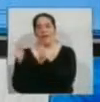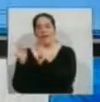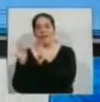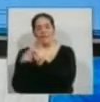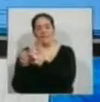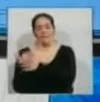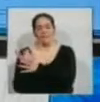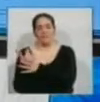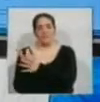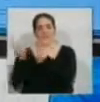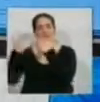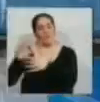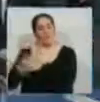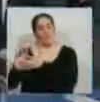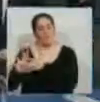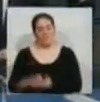la nueva tecnología.